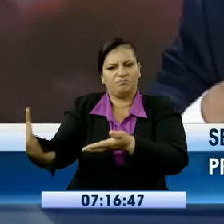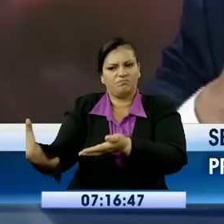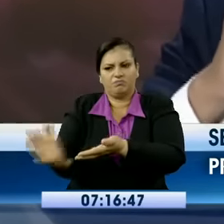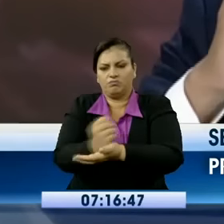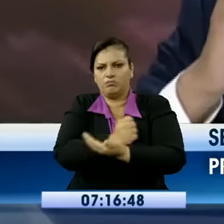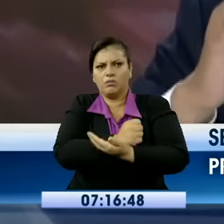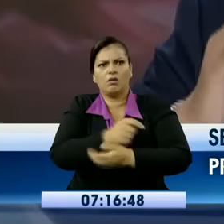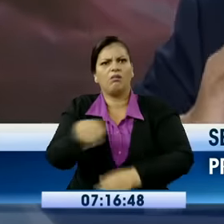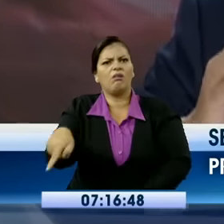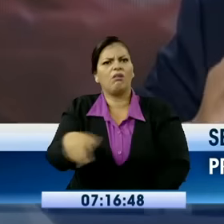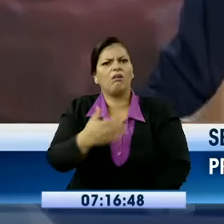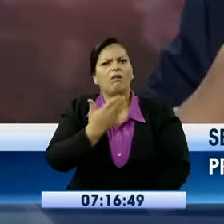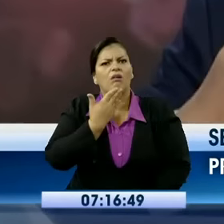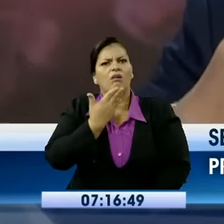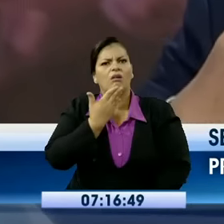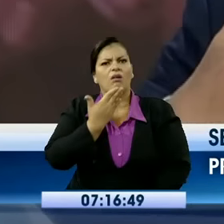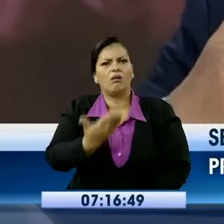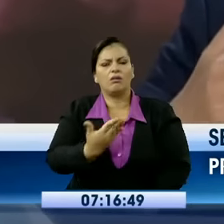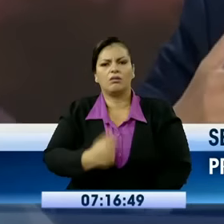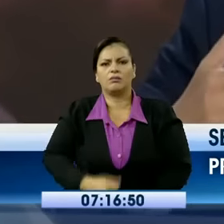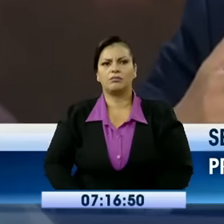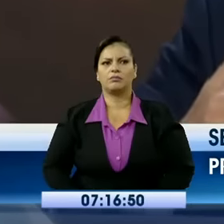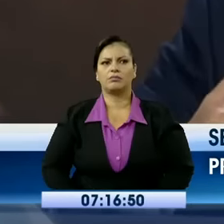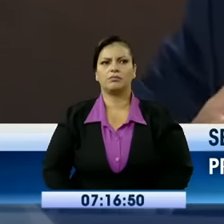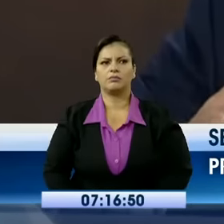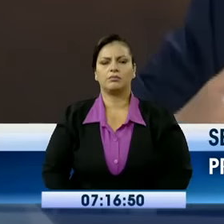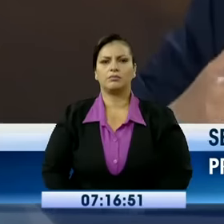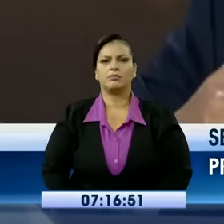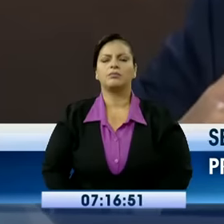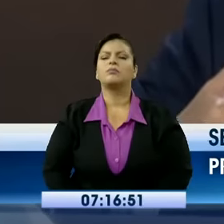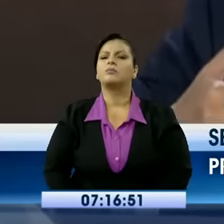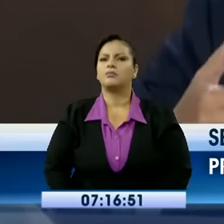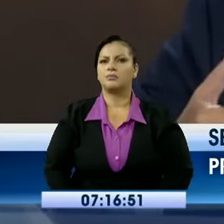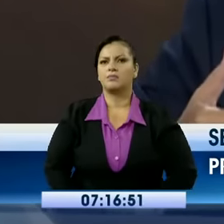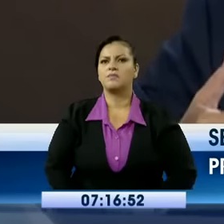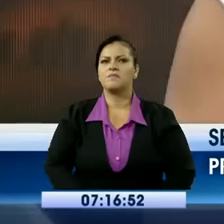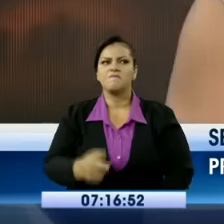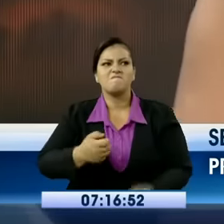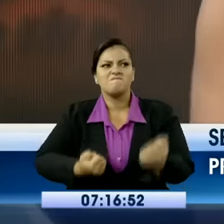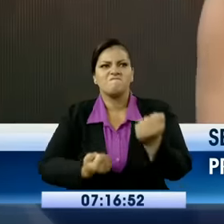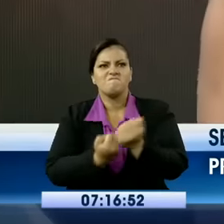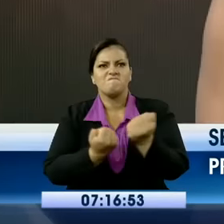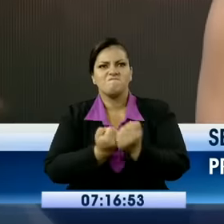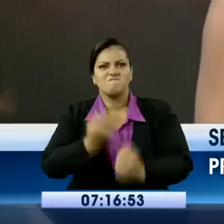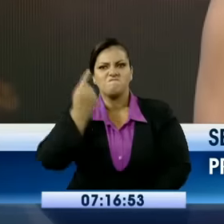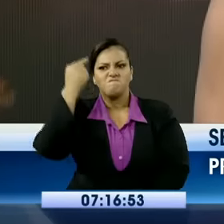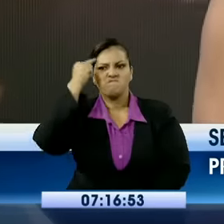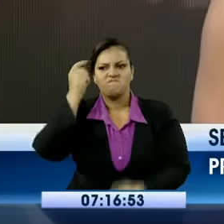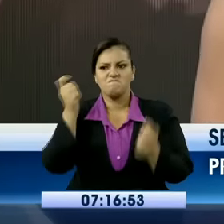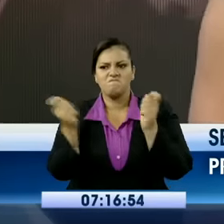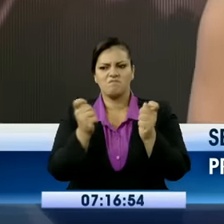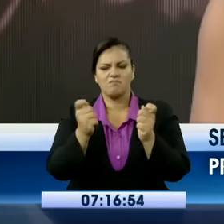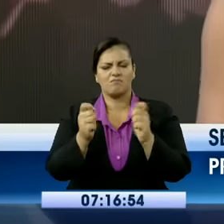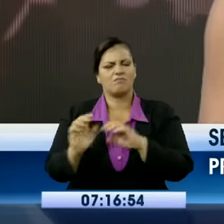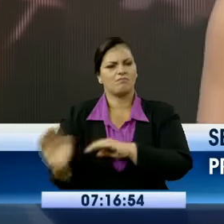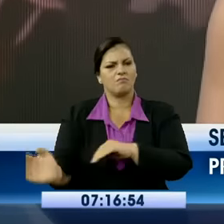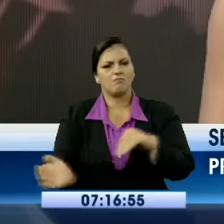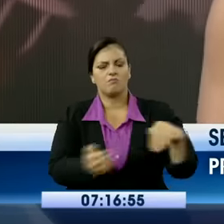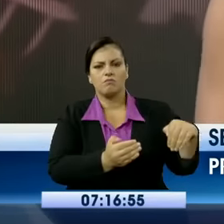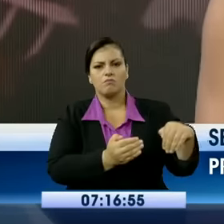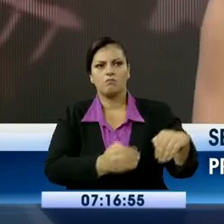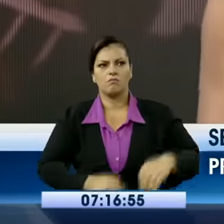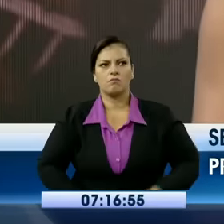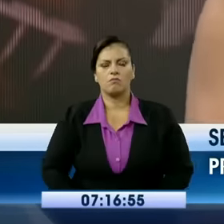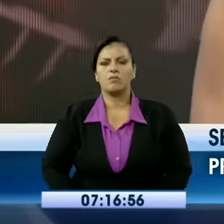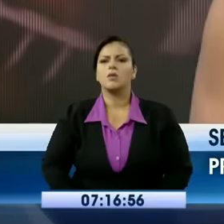piedra angular que ha dado vida a este hiperpresidencialismo. A través de una consulta popular que devuelva la